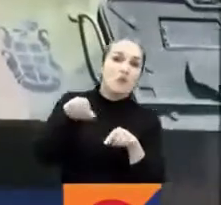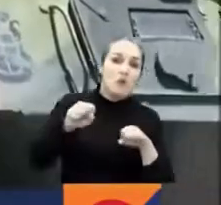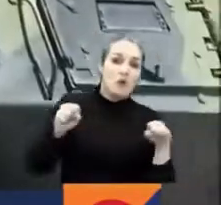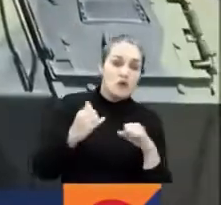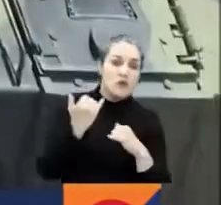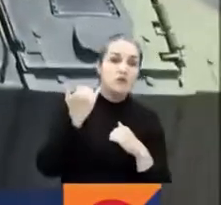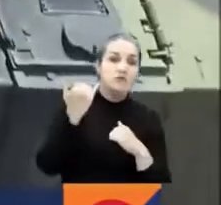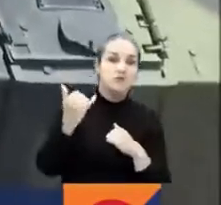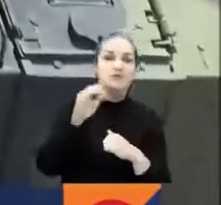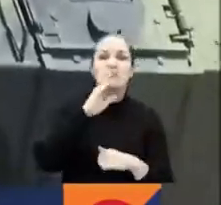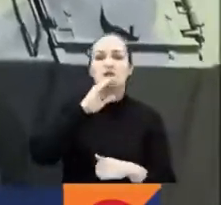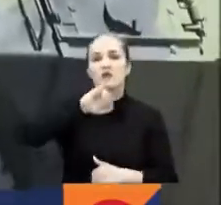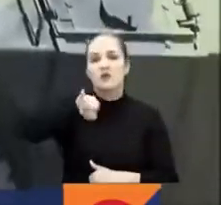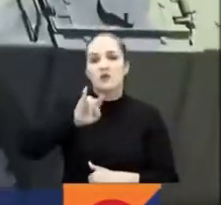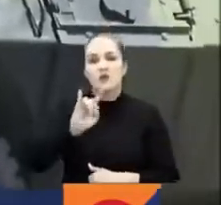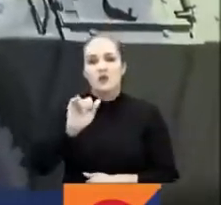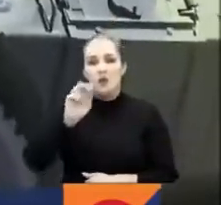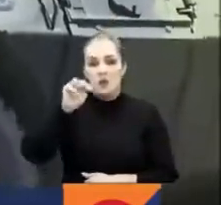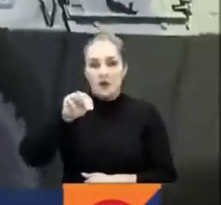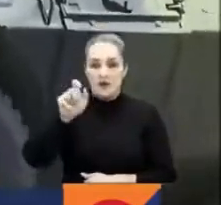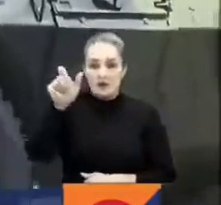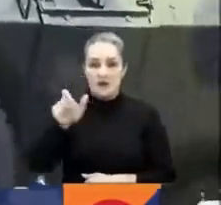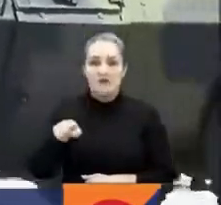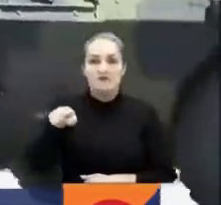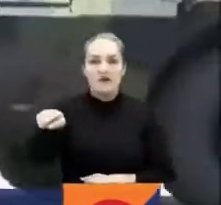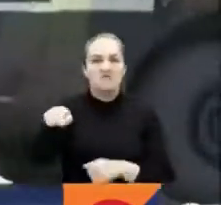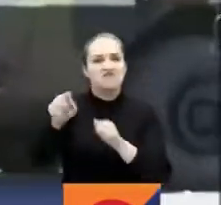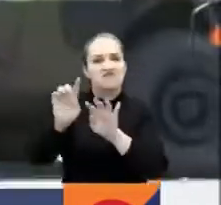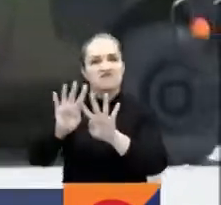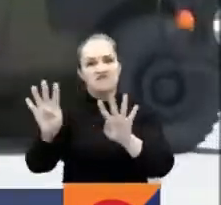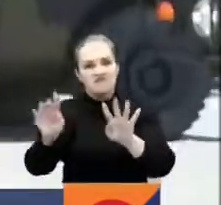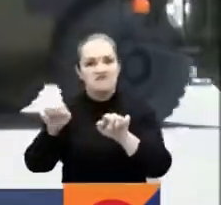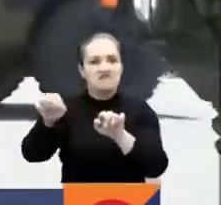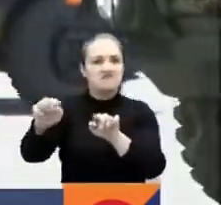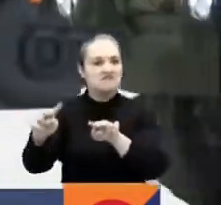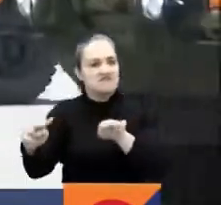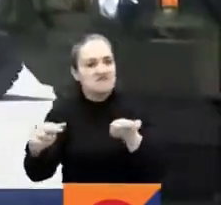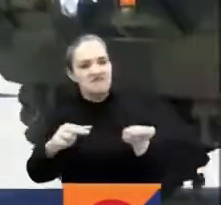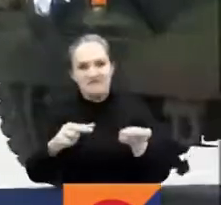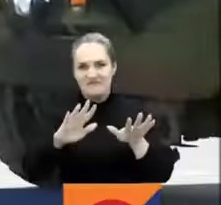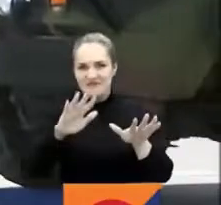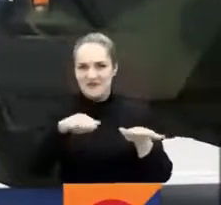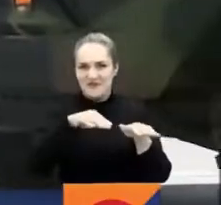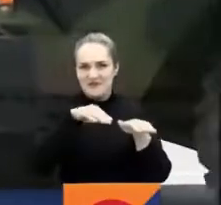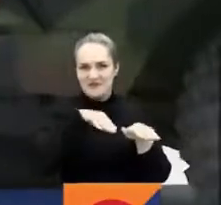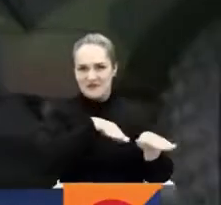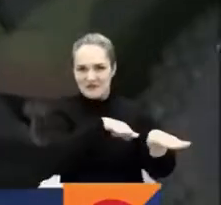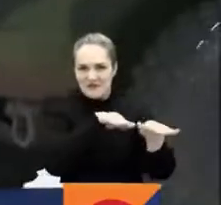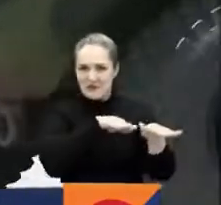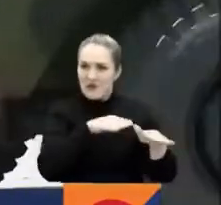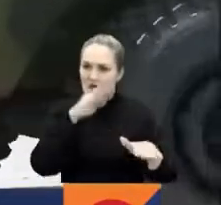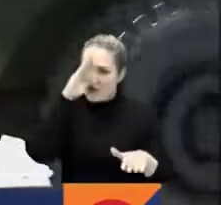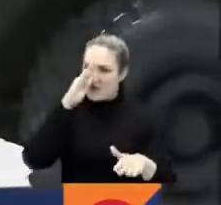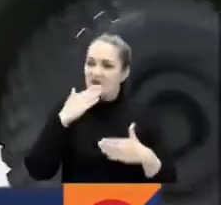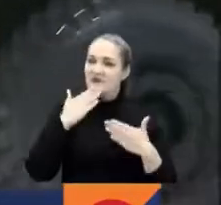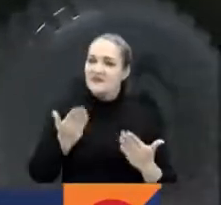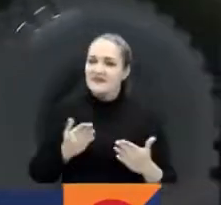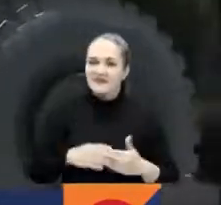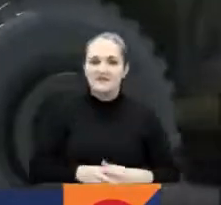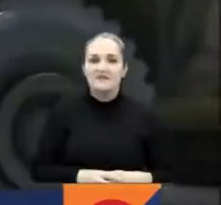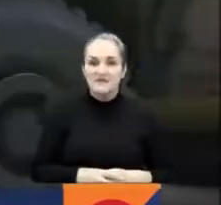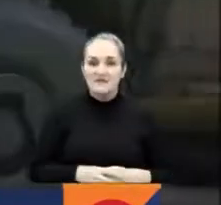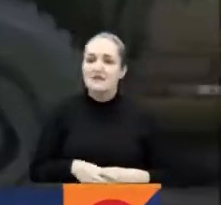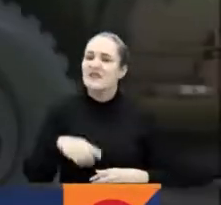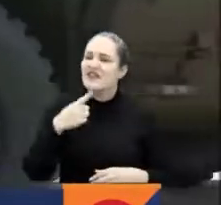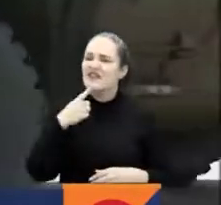la gente que ha llegado a apoyar las fuerzas militares y apoyar todo este espectáculo del 20 de julio. Juan Amaya, ¿cómo está? Muy buenas tardes. Cuéntenos